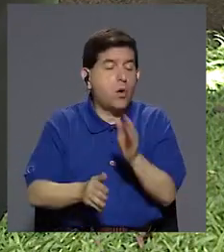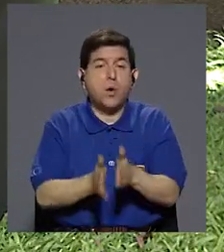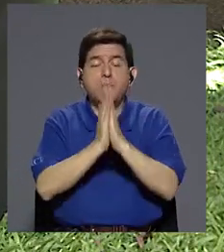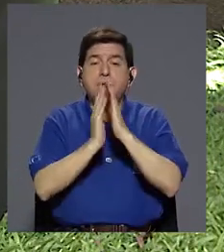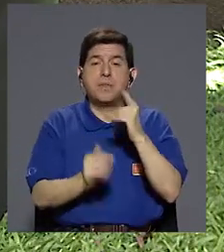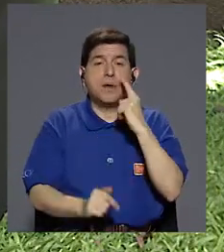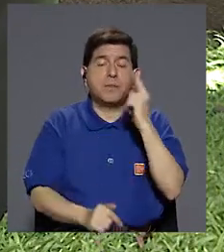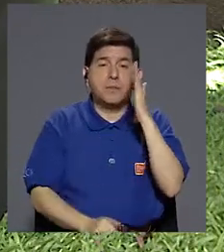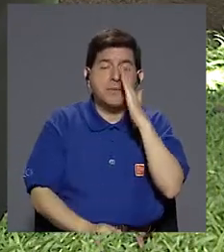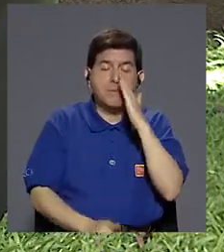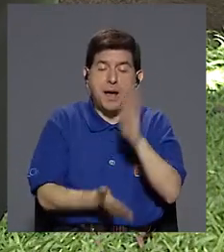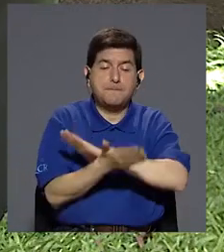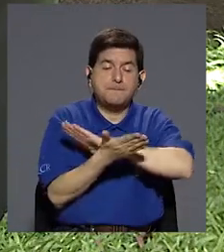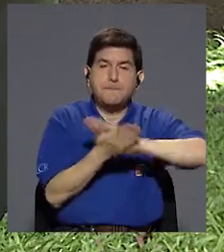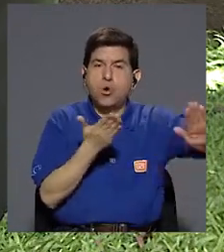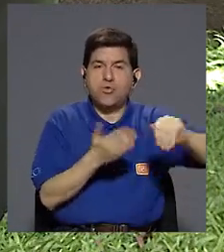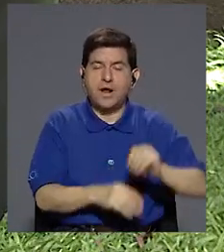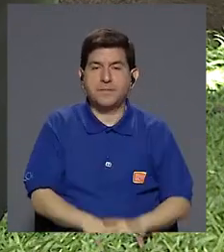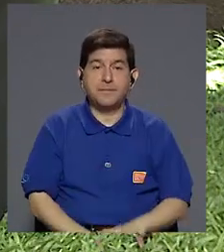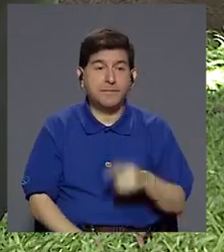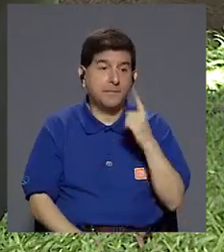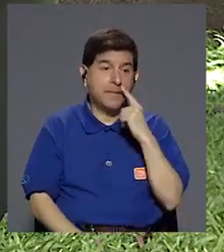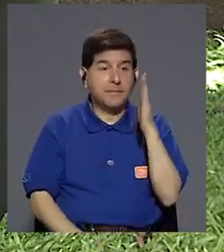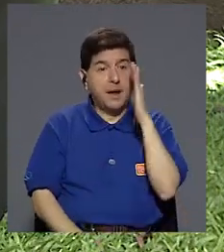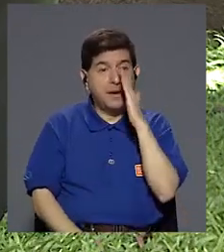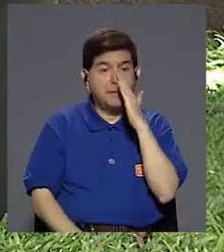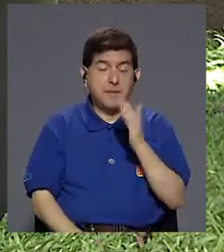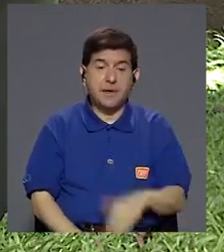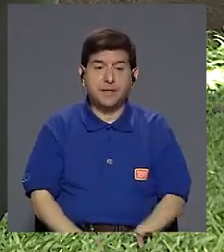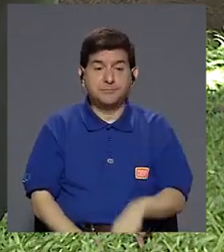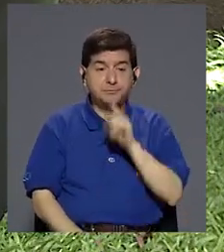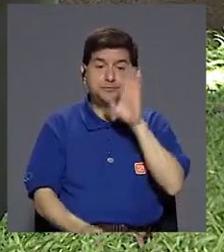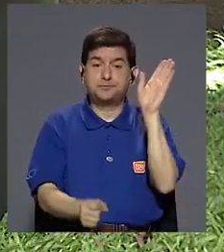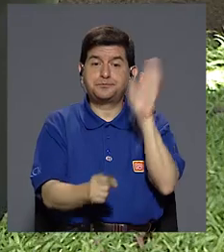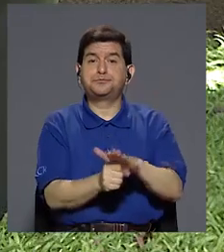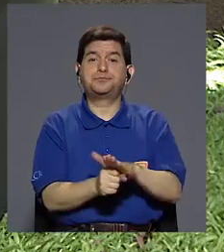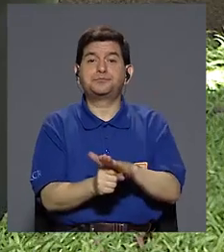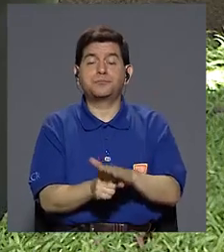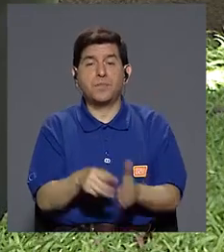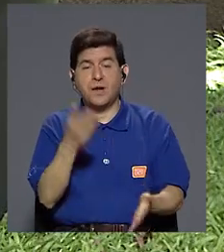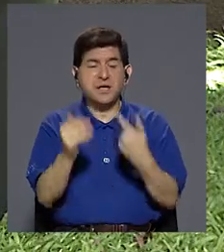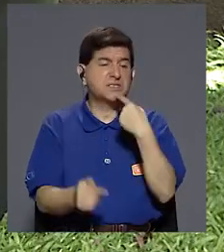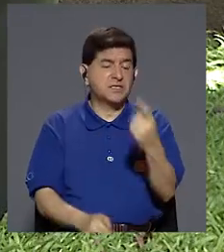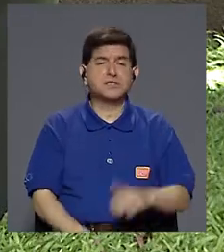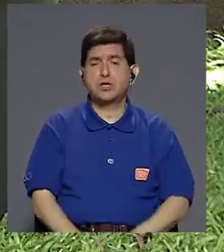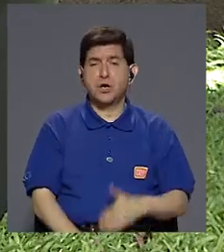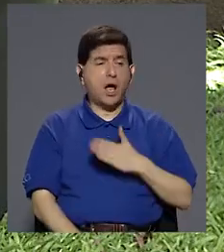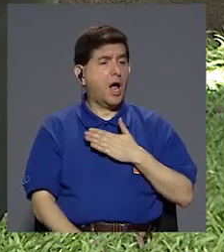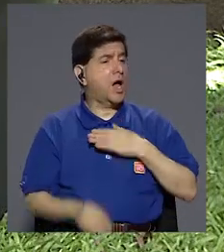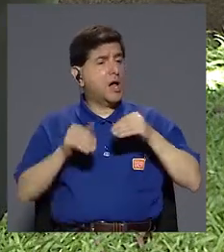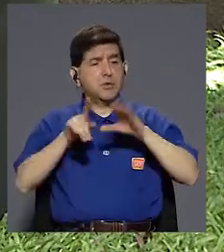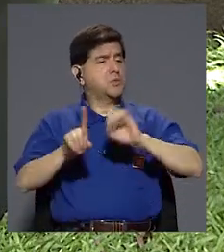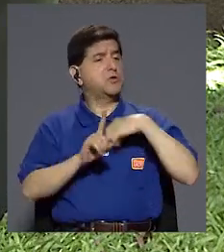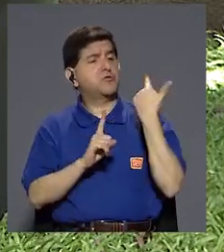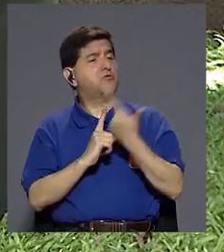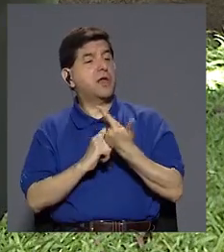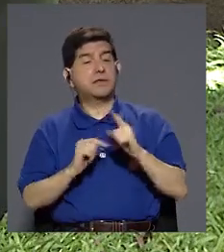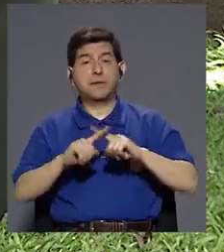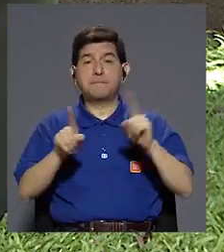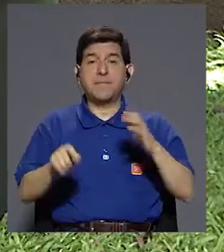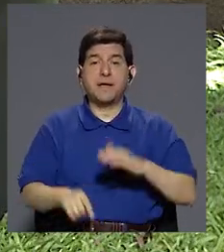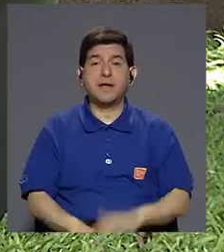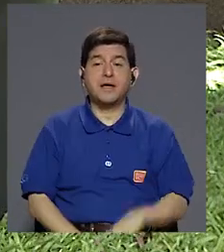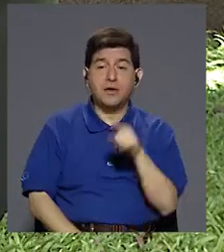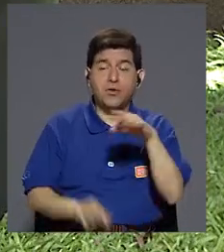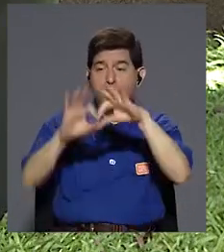o pedirle a papá o mamá que lo vuelva, y papá o mamá tienen que acatar eso, porque podrían argumentar, bueno, es mi red social, sí,